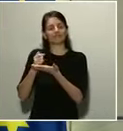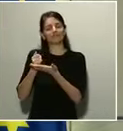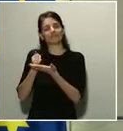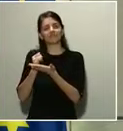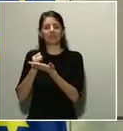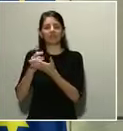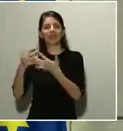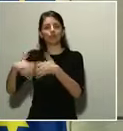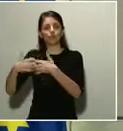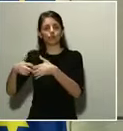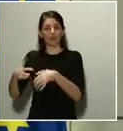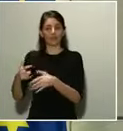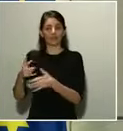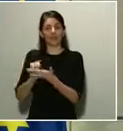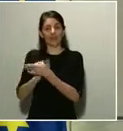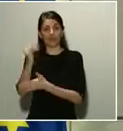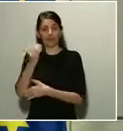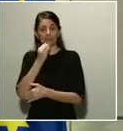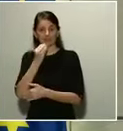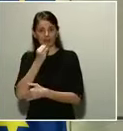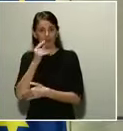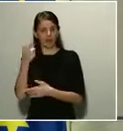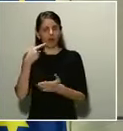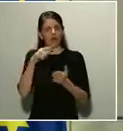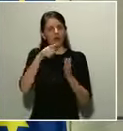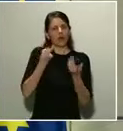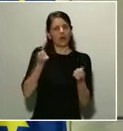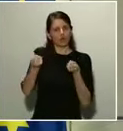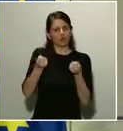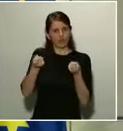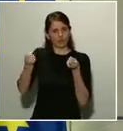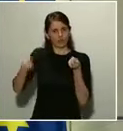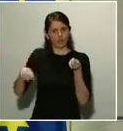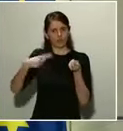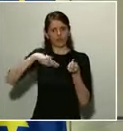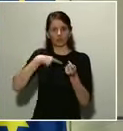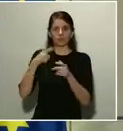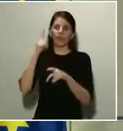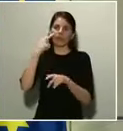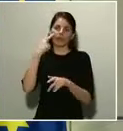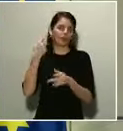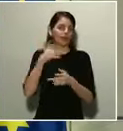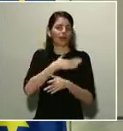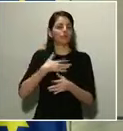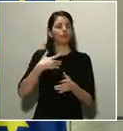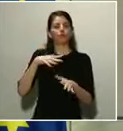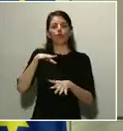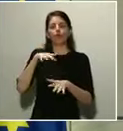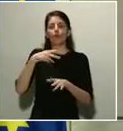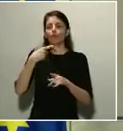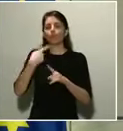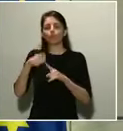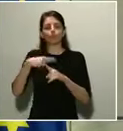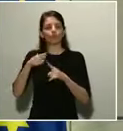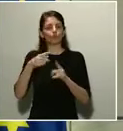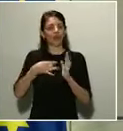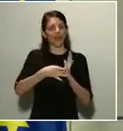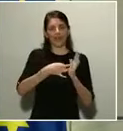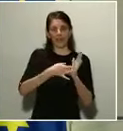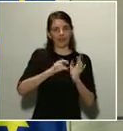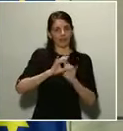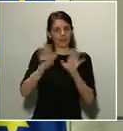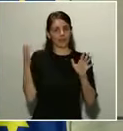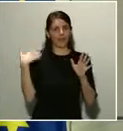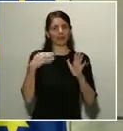de calidad y de acuerdo con los estándares europeos más importantes, diría yo, en el mundo. Por tanto, esas normas de